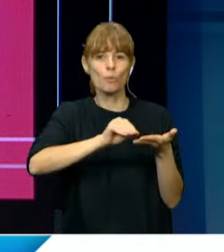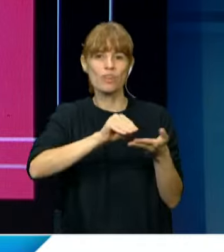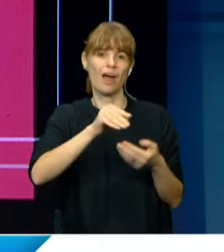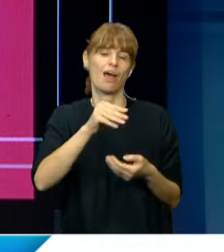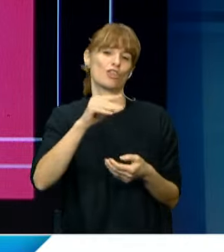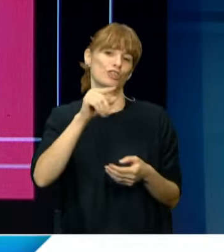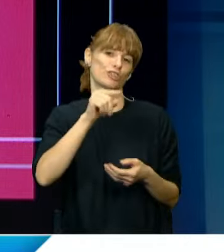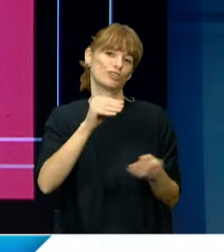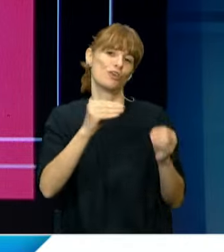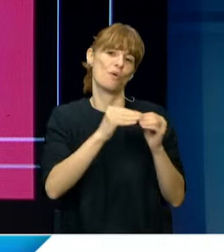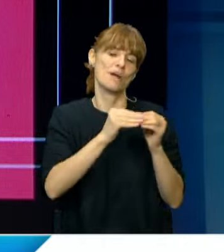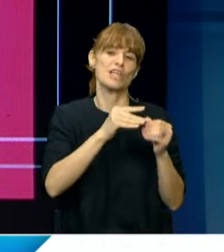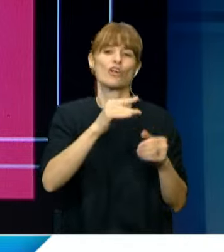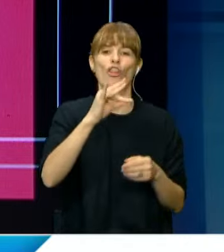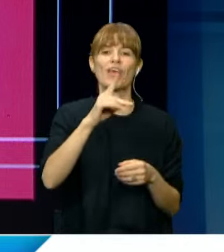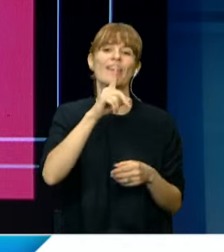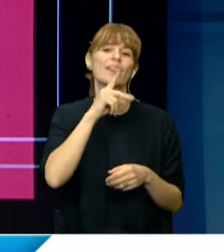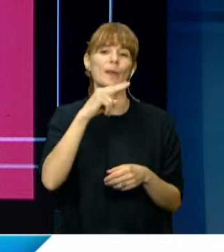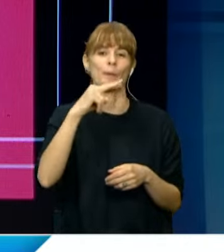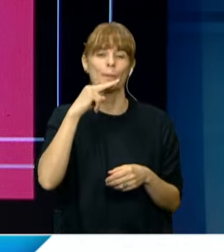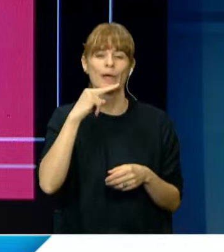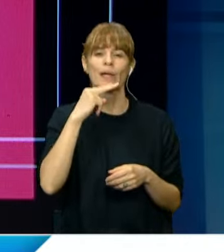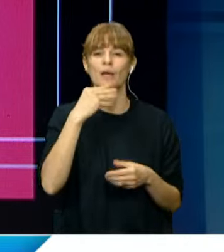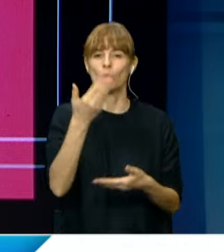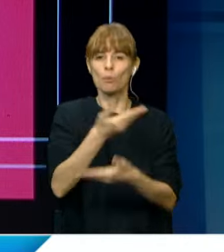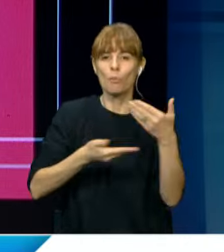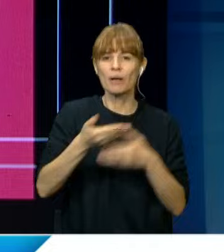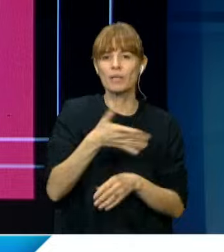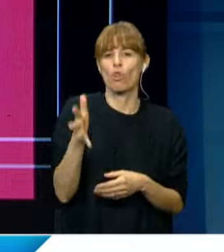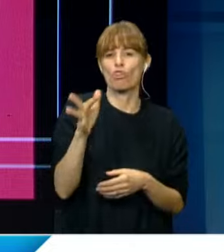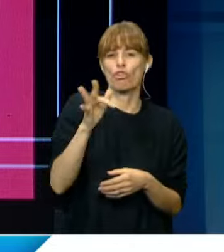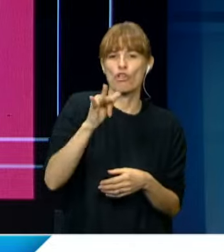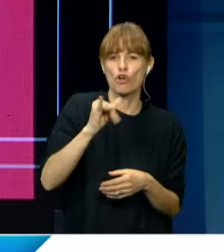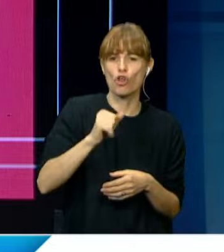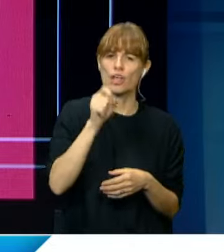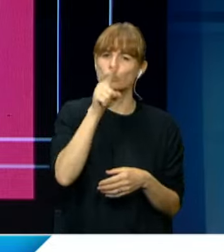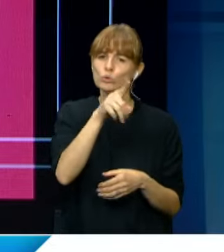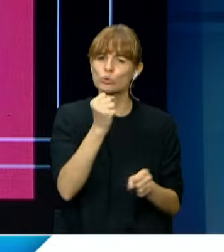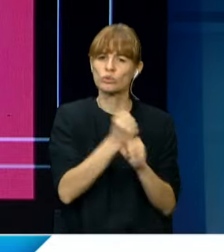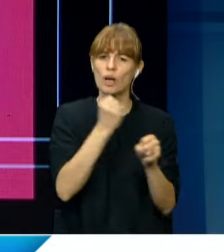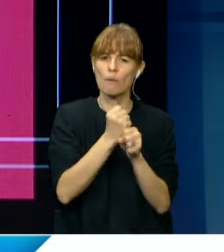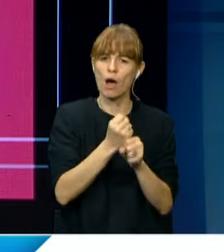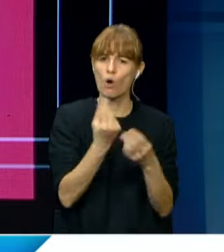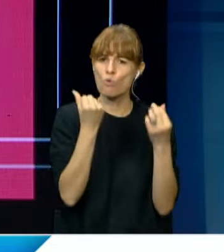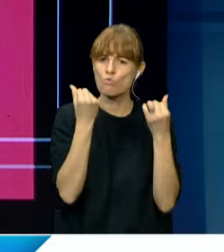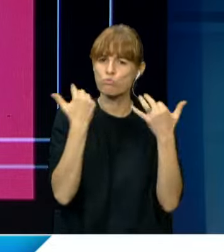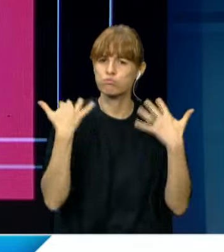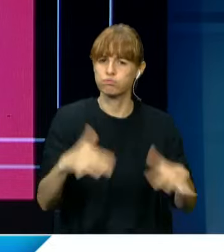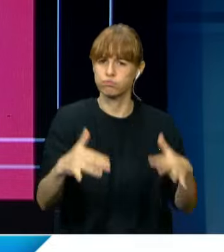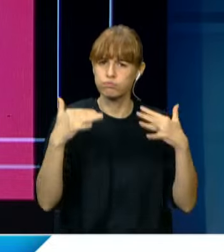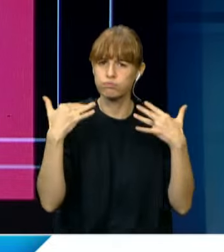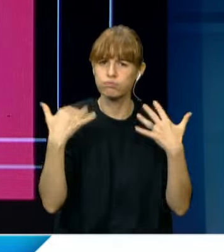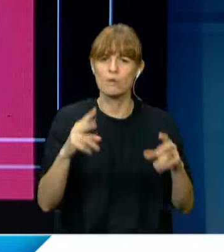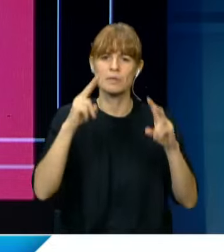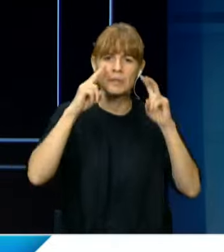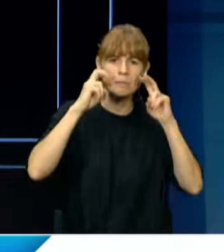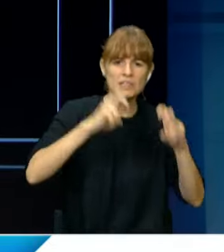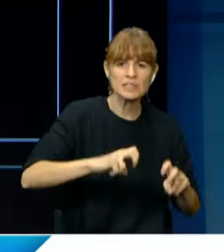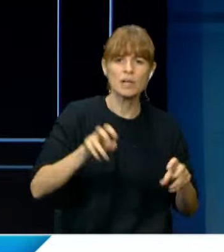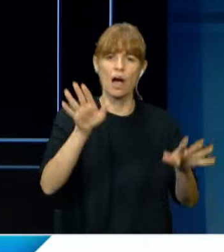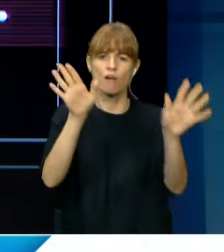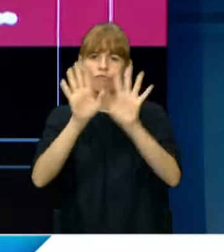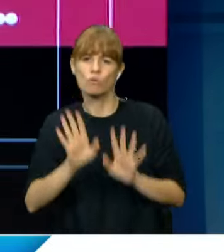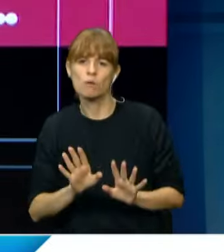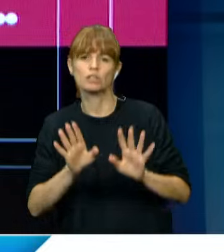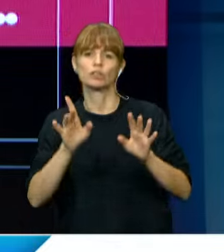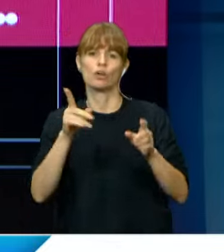con quienes compartimos el día a día y que desarrollan una labor muy valiosa de investigar e informar sobre toda la actualidad